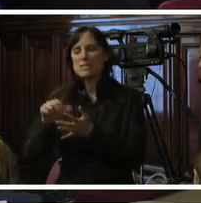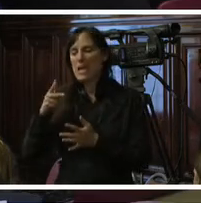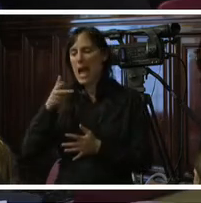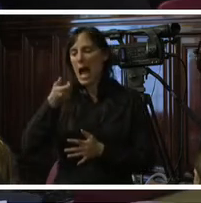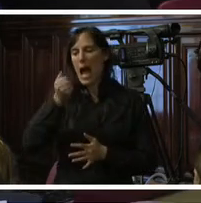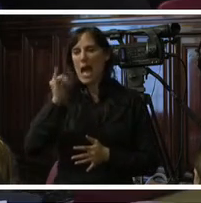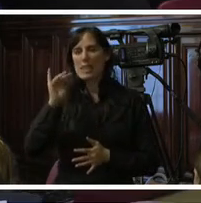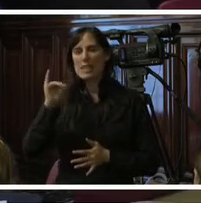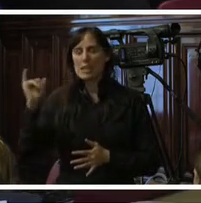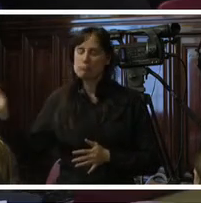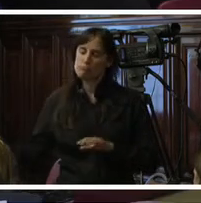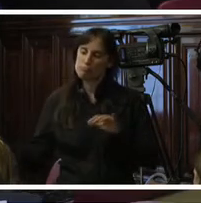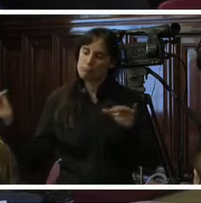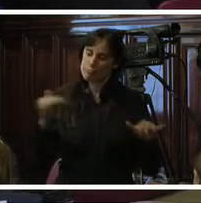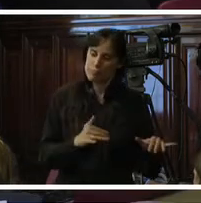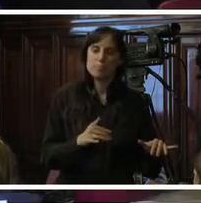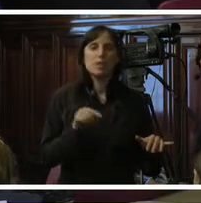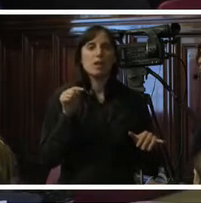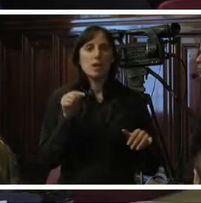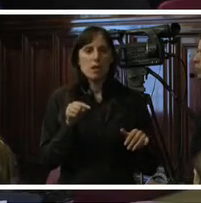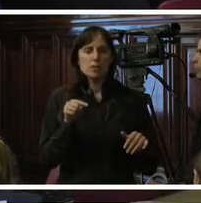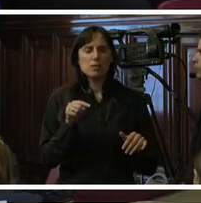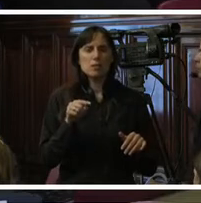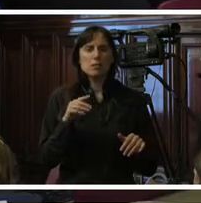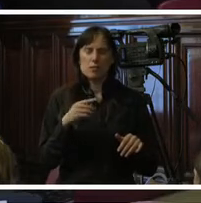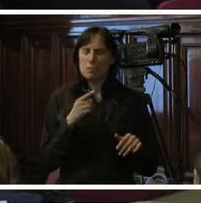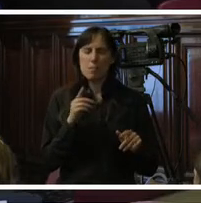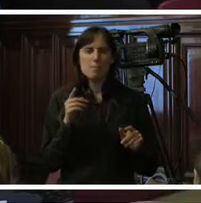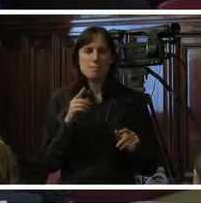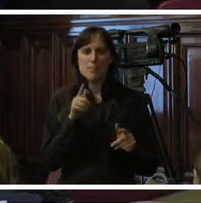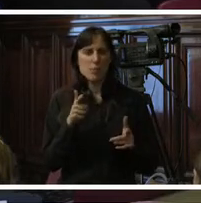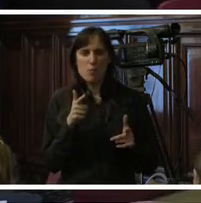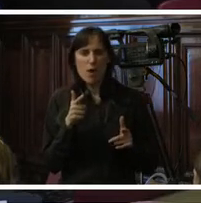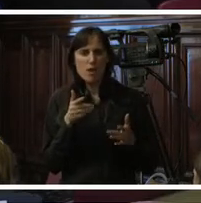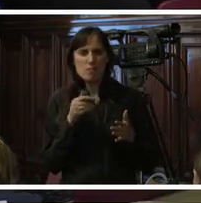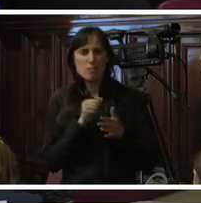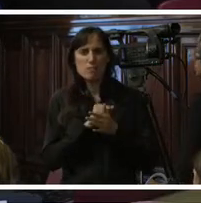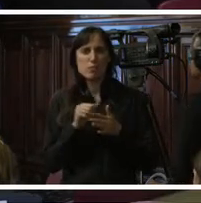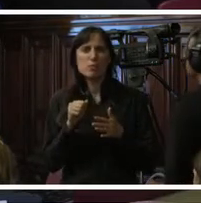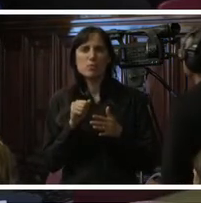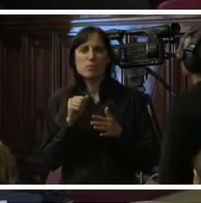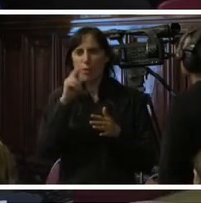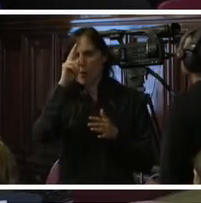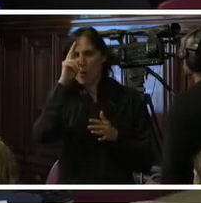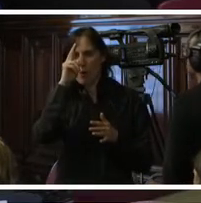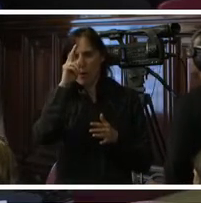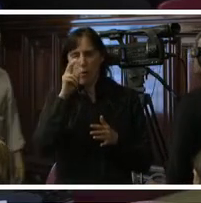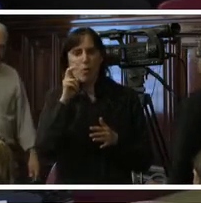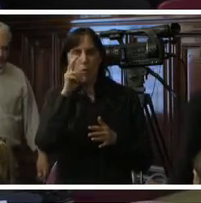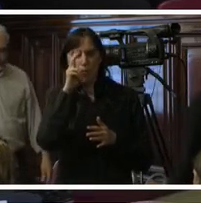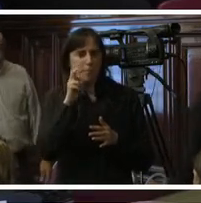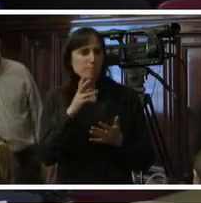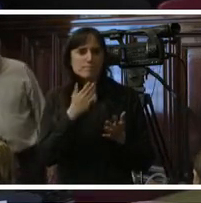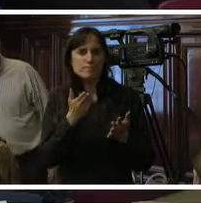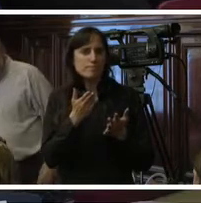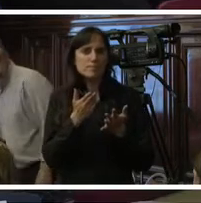pues como la Comisión bien conoce pues tienen menos acceso y muchas trabas para acceder a los derechos económicos sociales